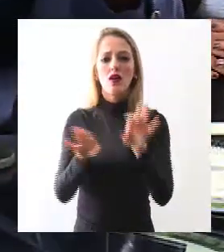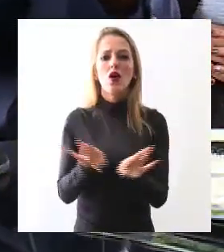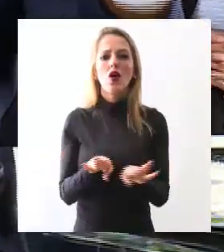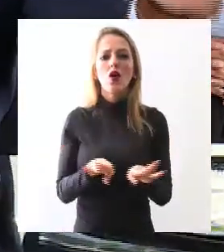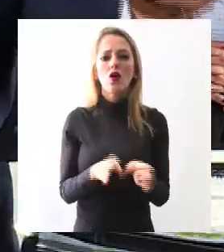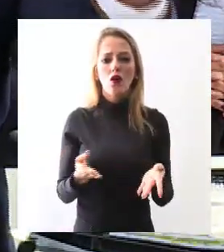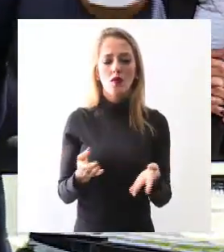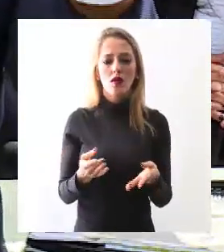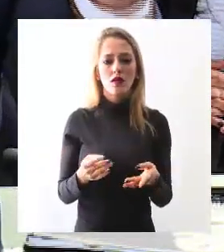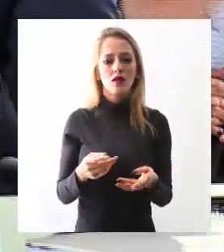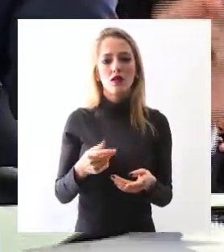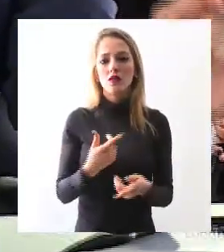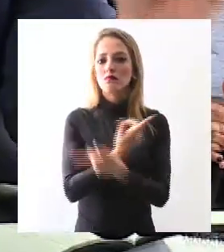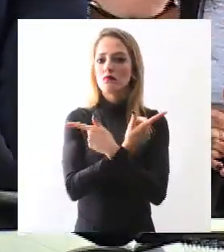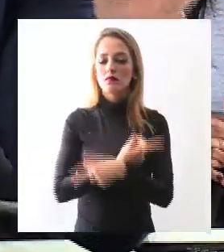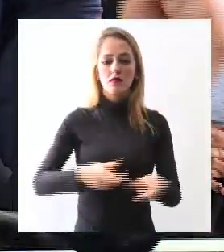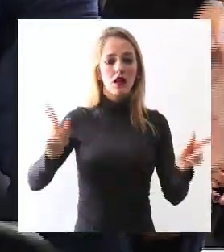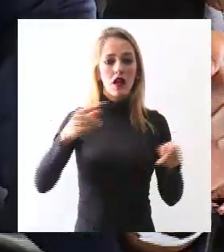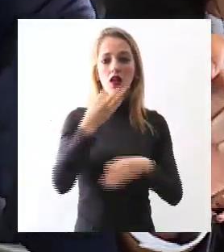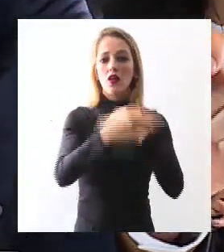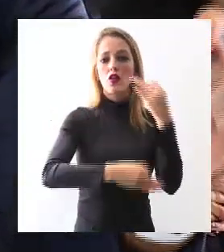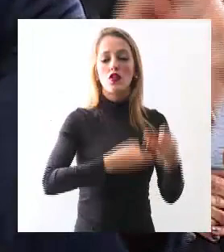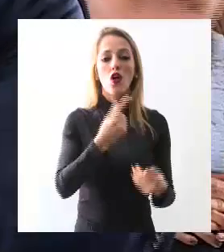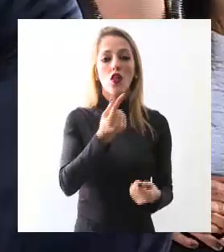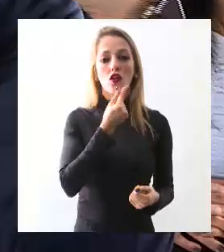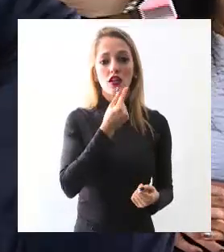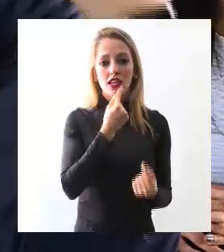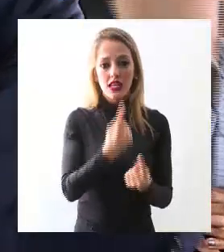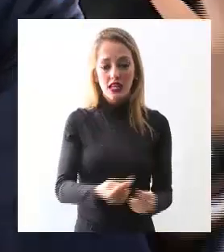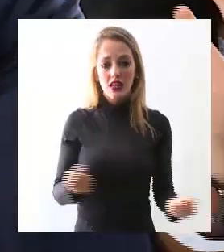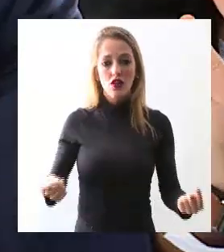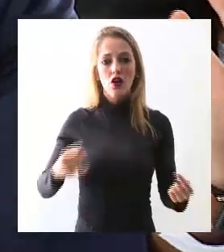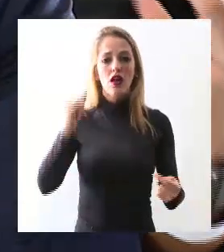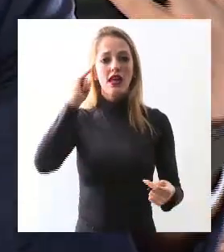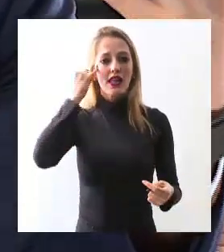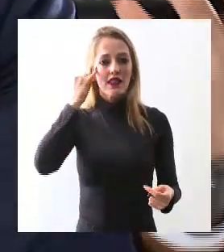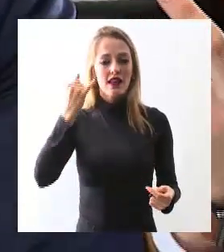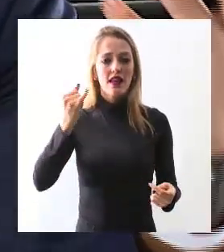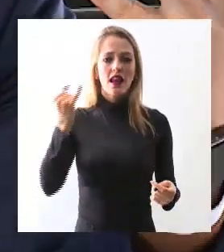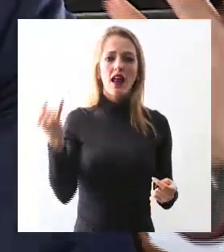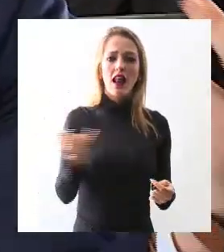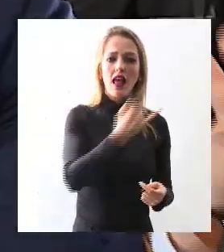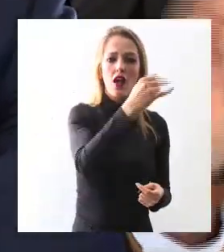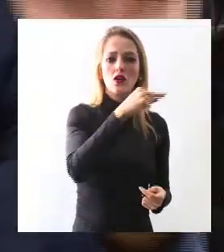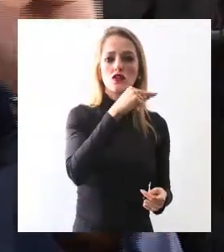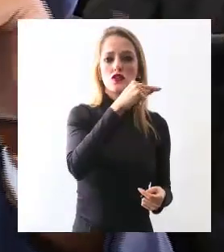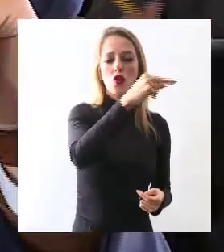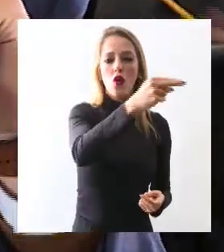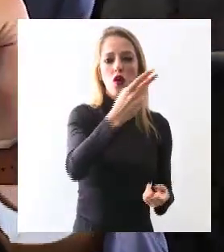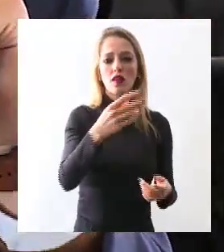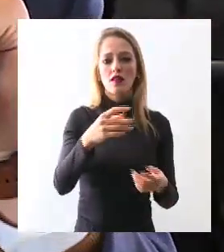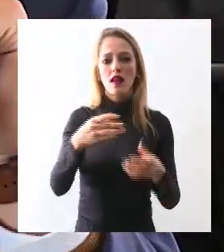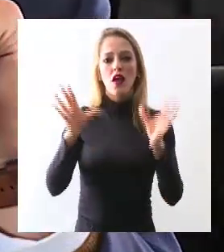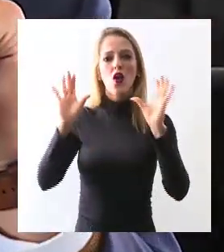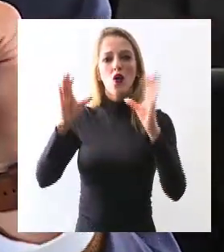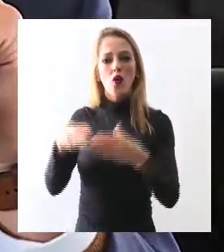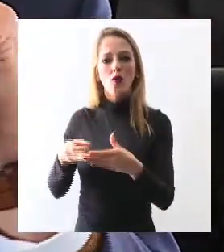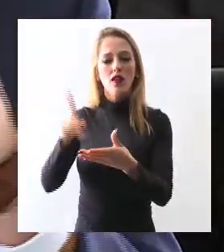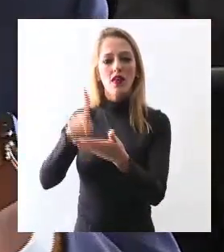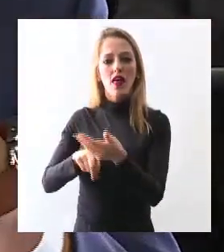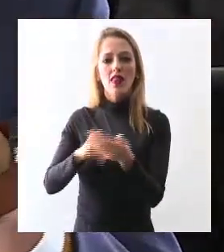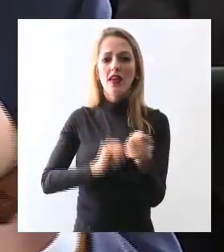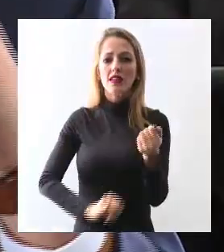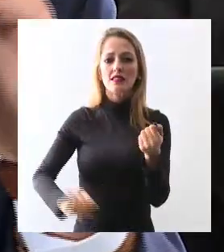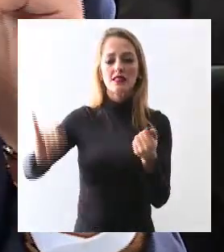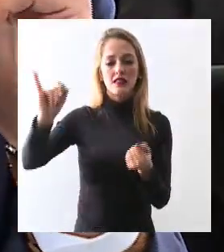el joven niño indígena de sur a norte donde encontremos comunidades de